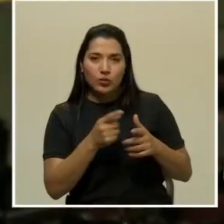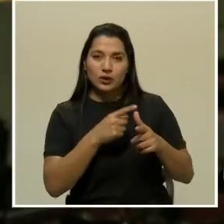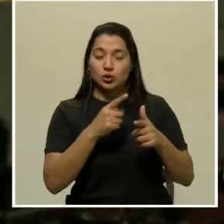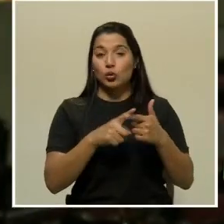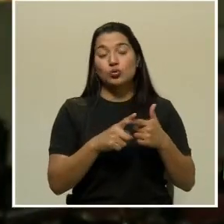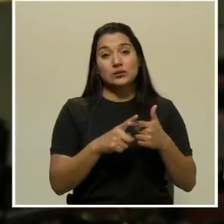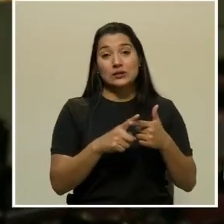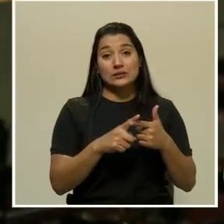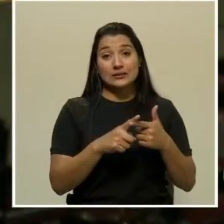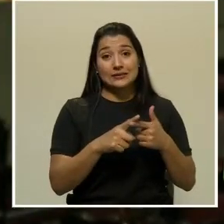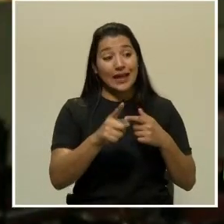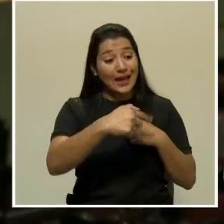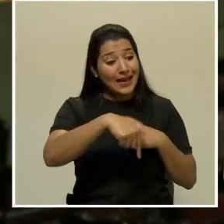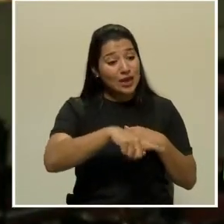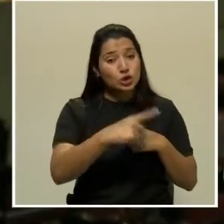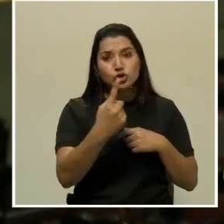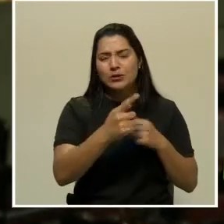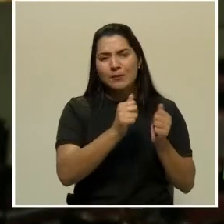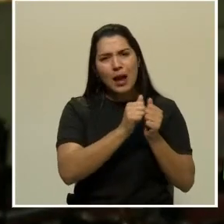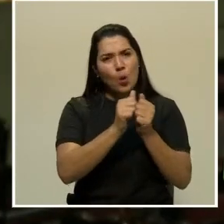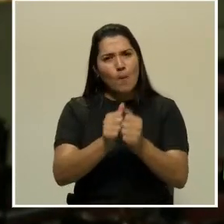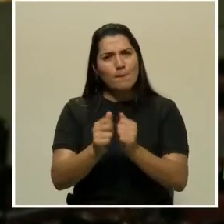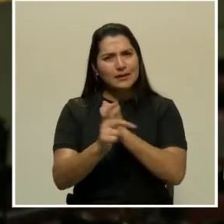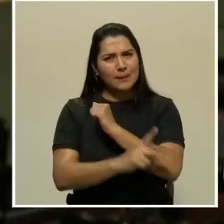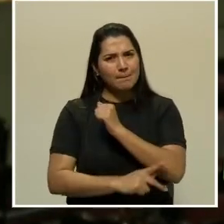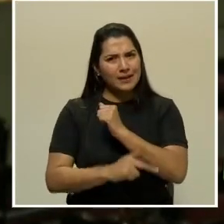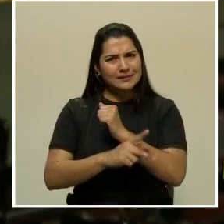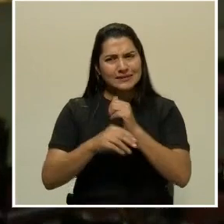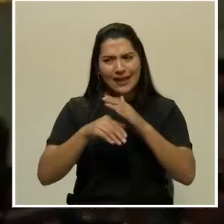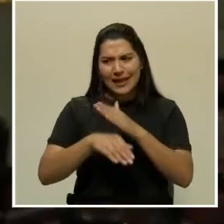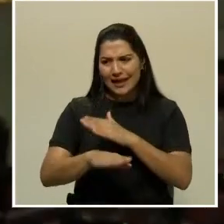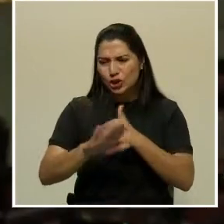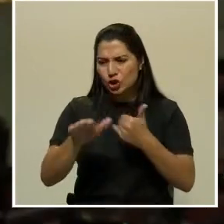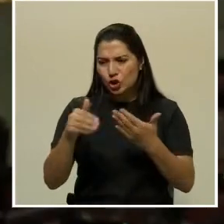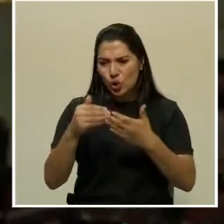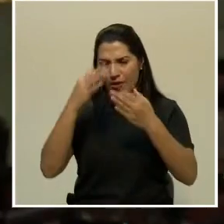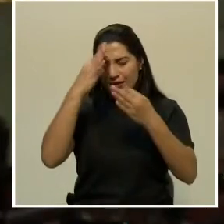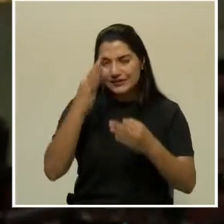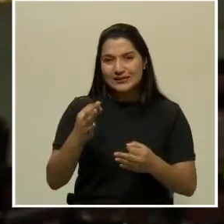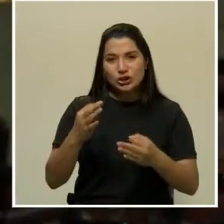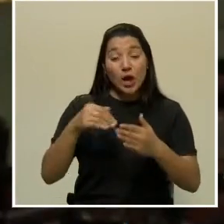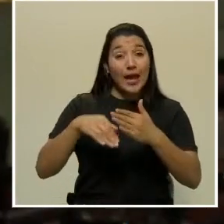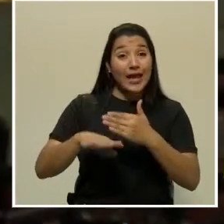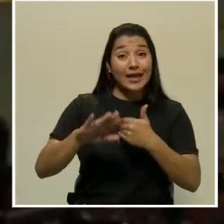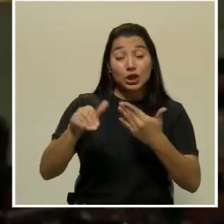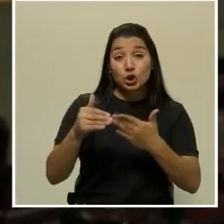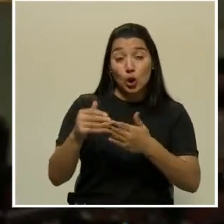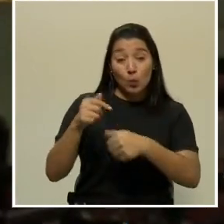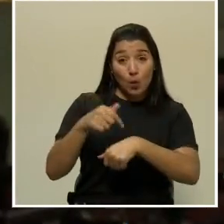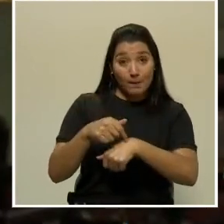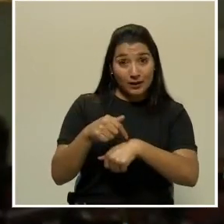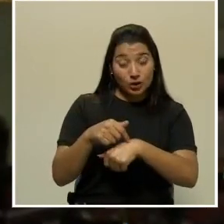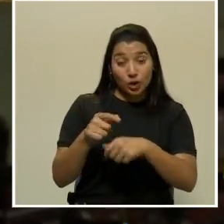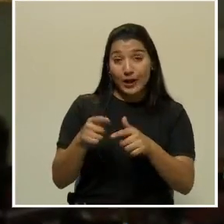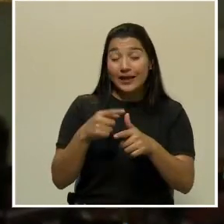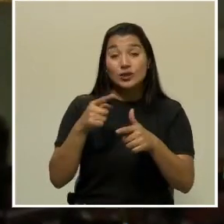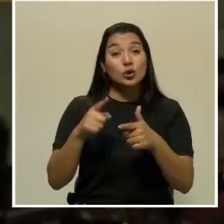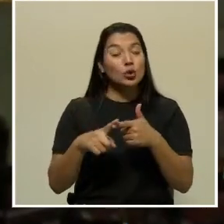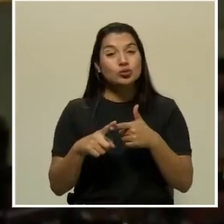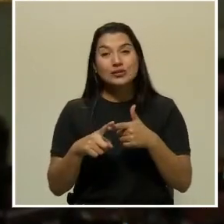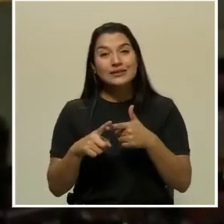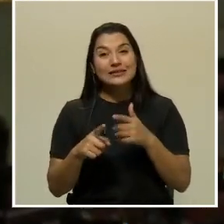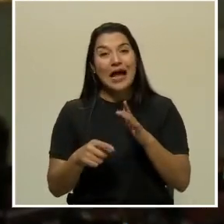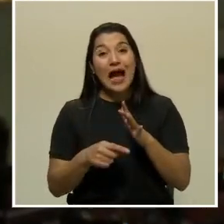al país en todas sus decisiones, en todo momento. Entonces, de pronto, de estar tanto ahí, no se